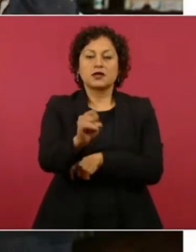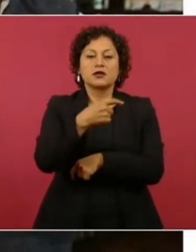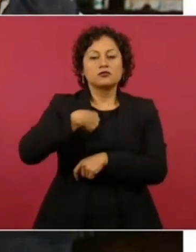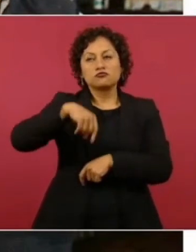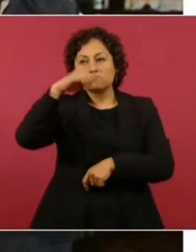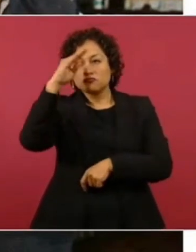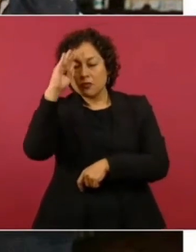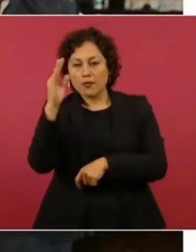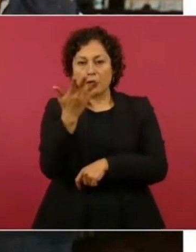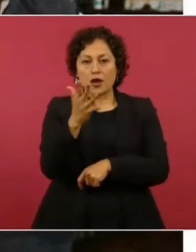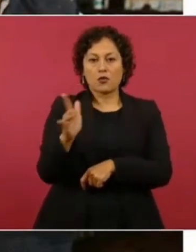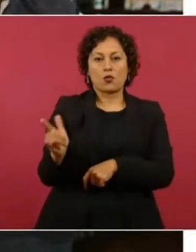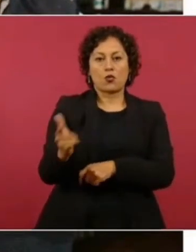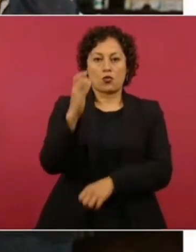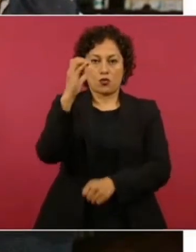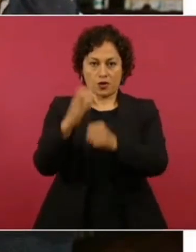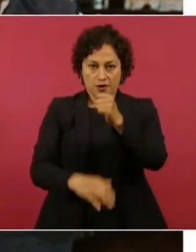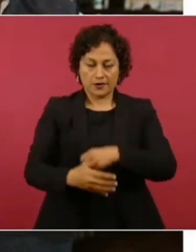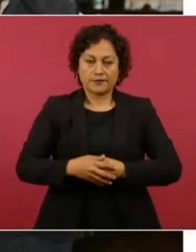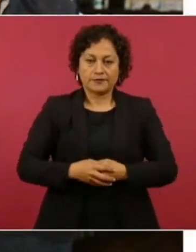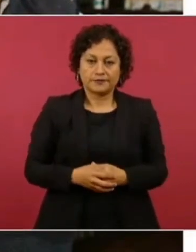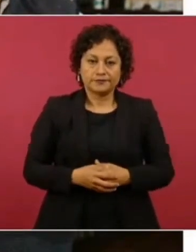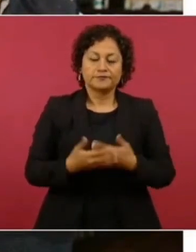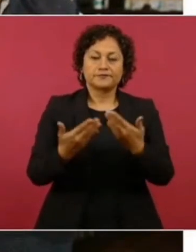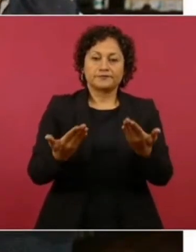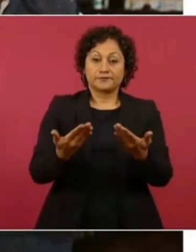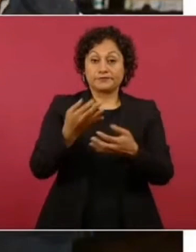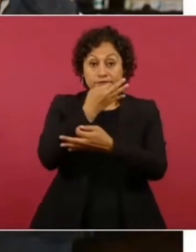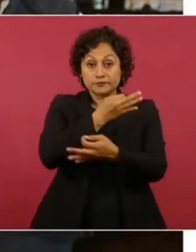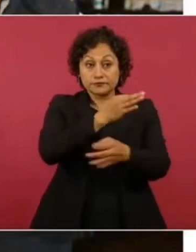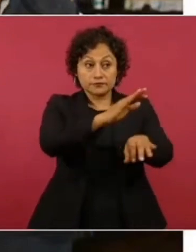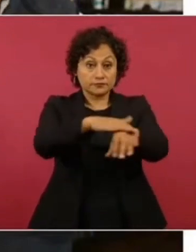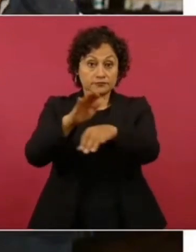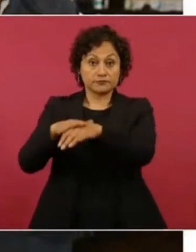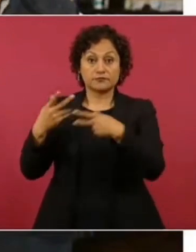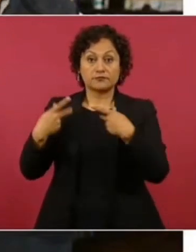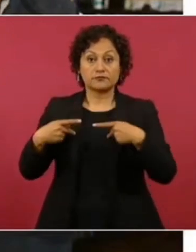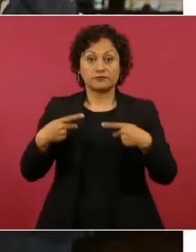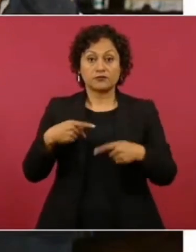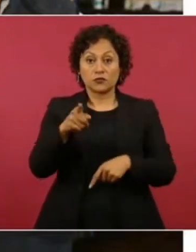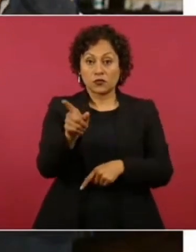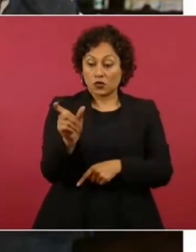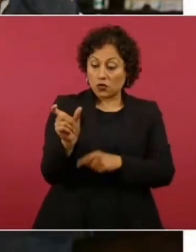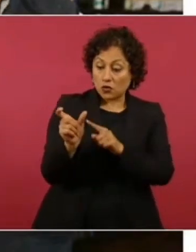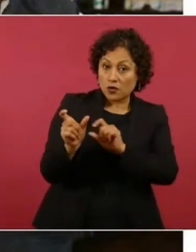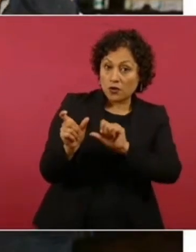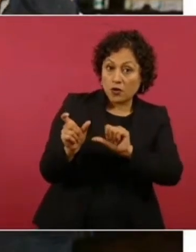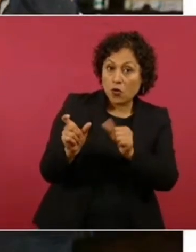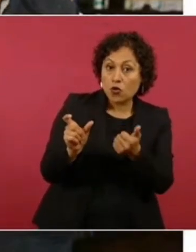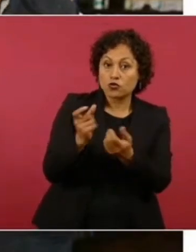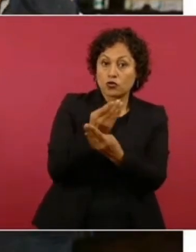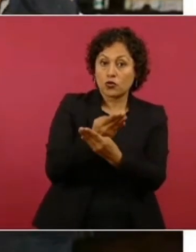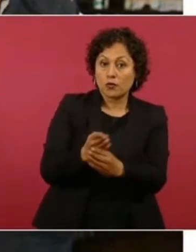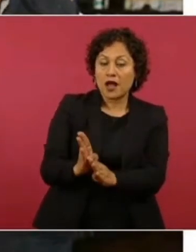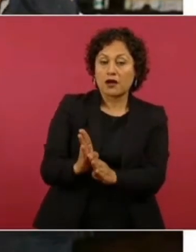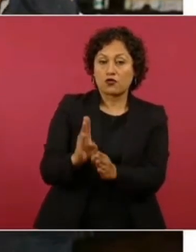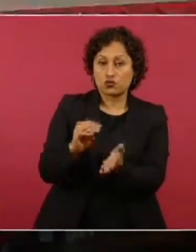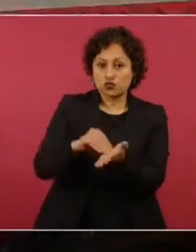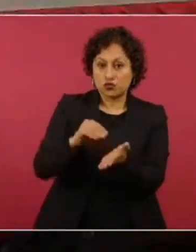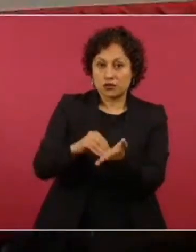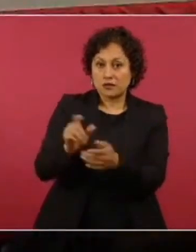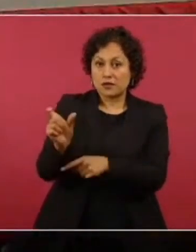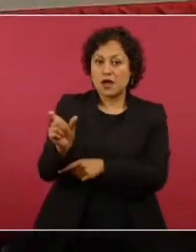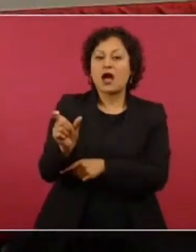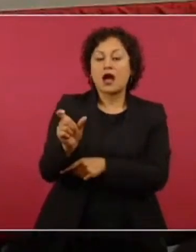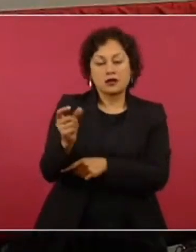julio, pero decirle a las personas que es muy importante que acudan a hacer el cambio de su tarjeta cuando les